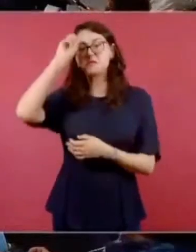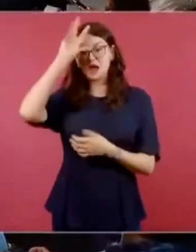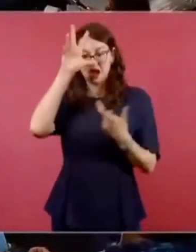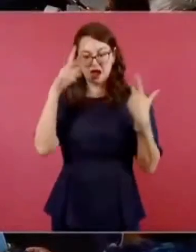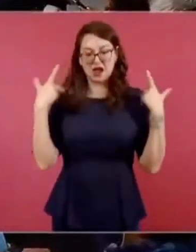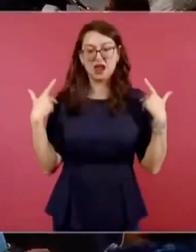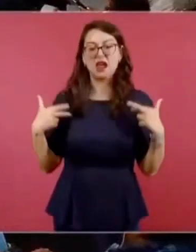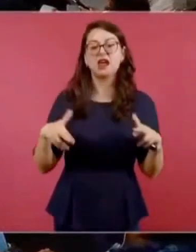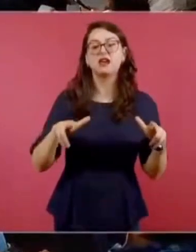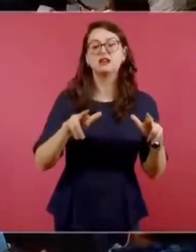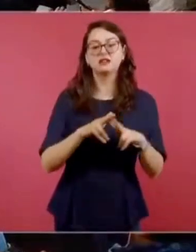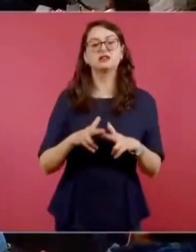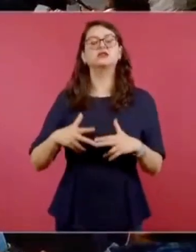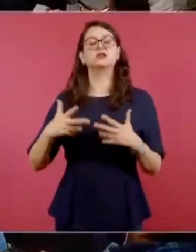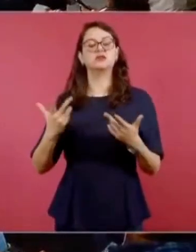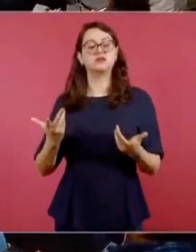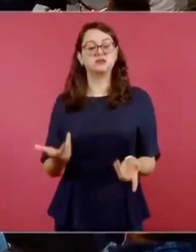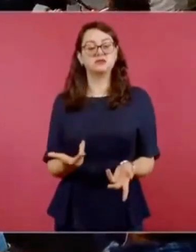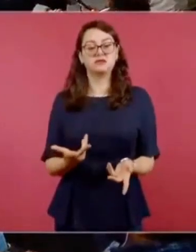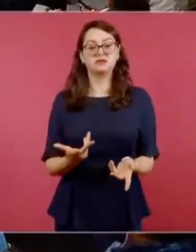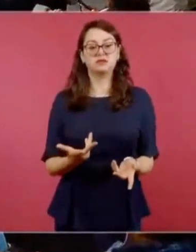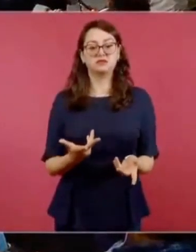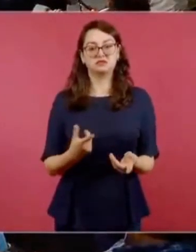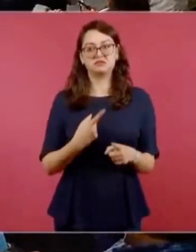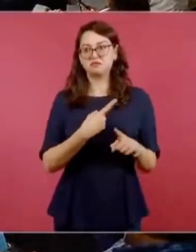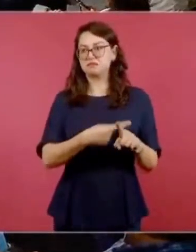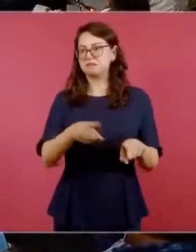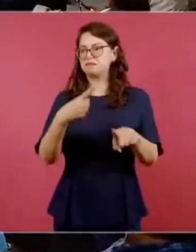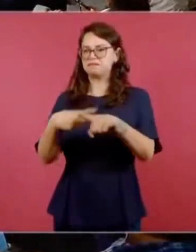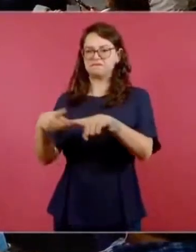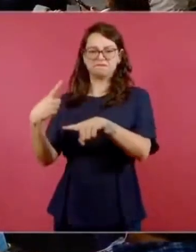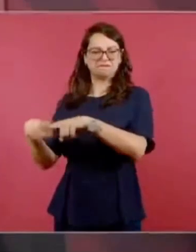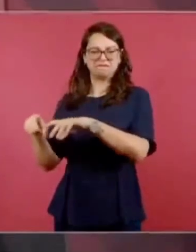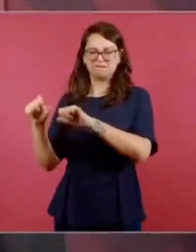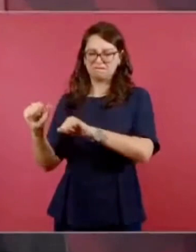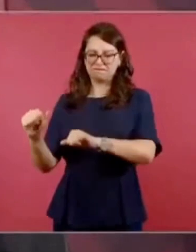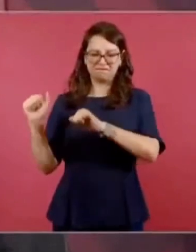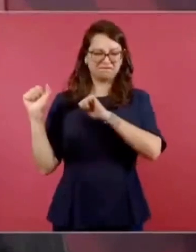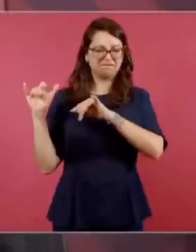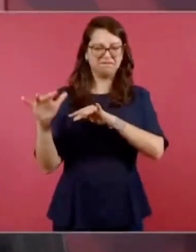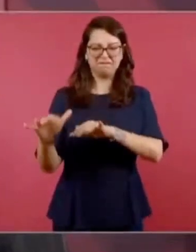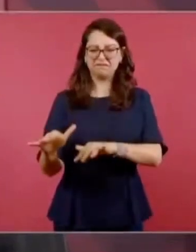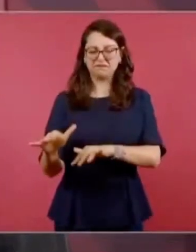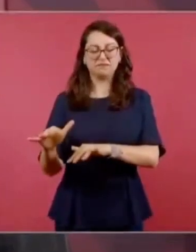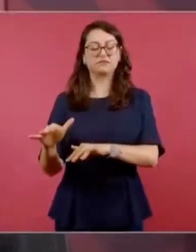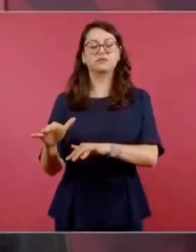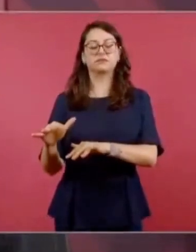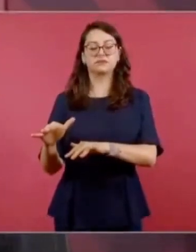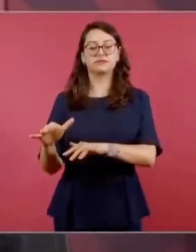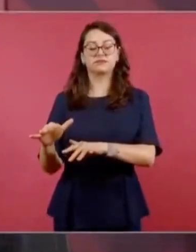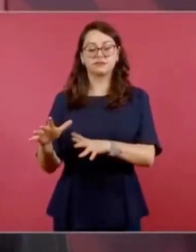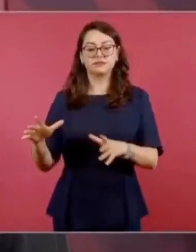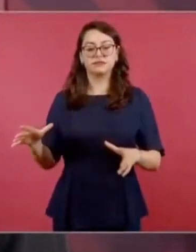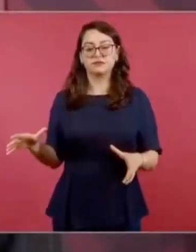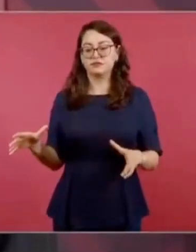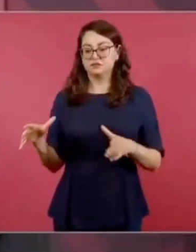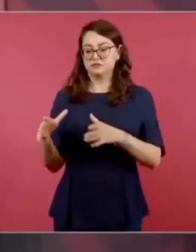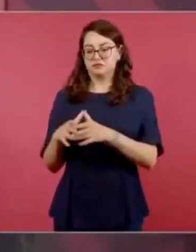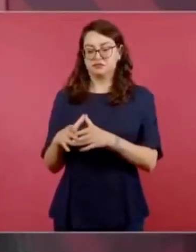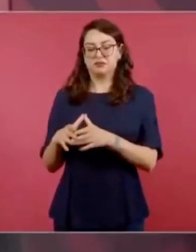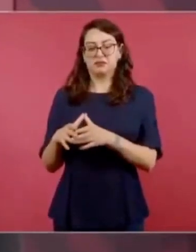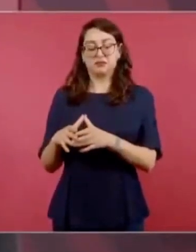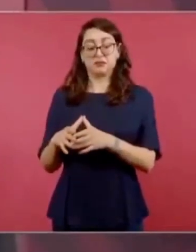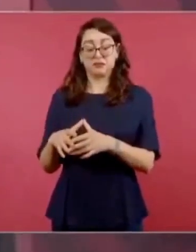maestros, arrieros, entre otros, que según los